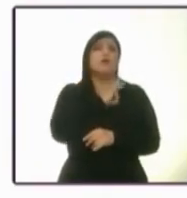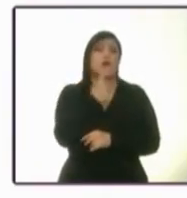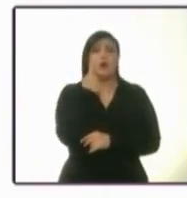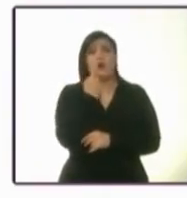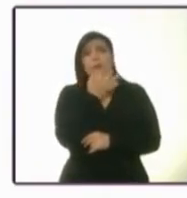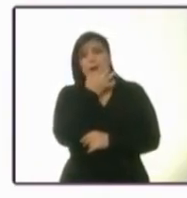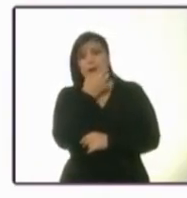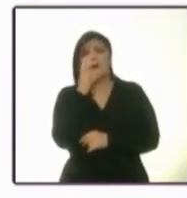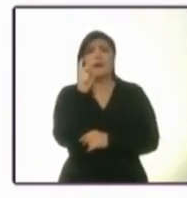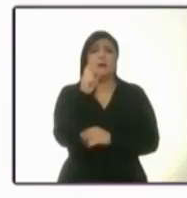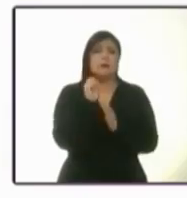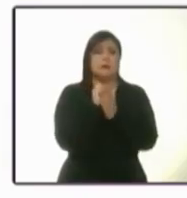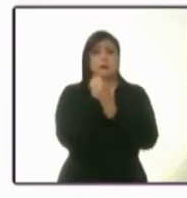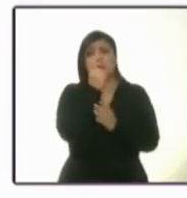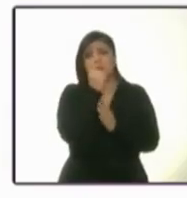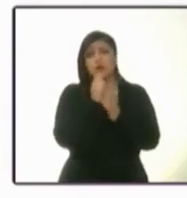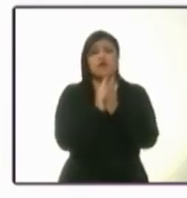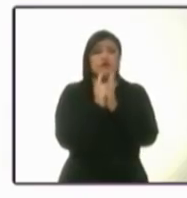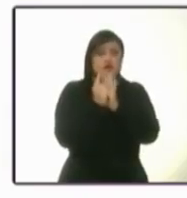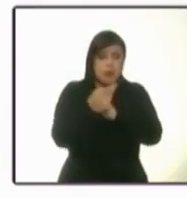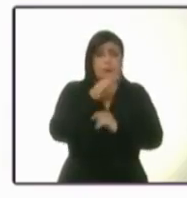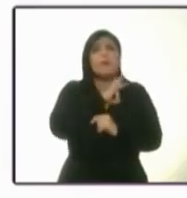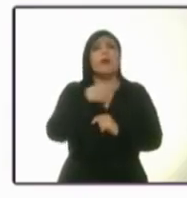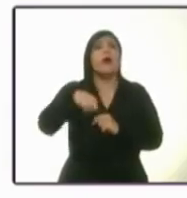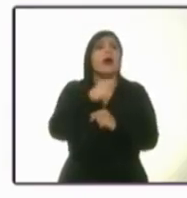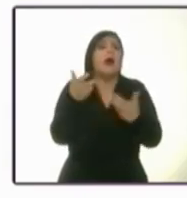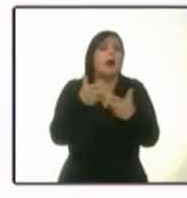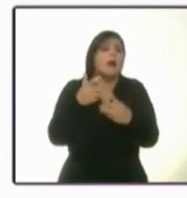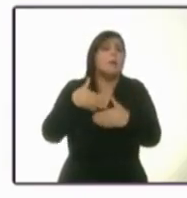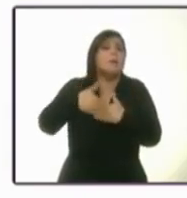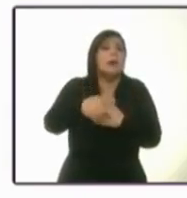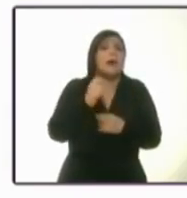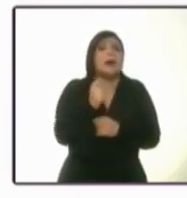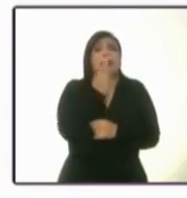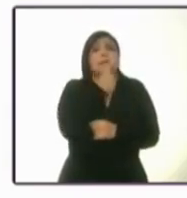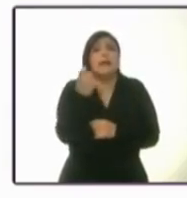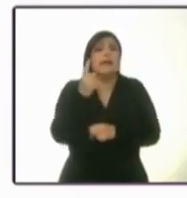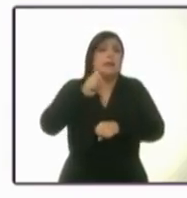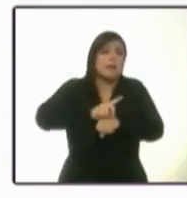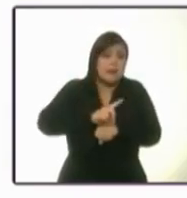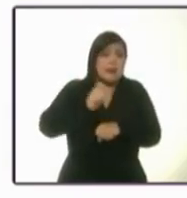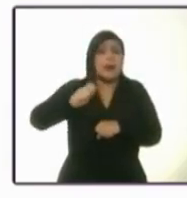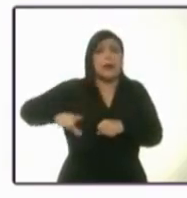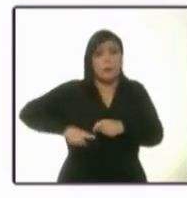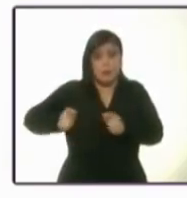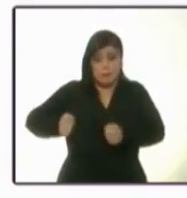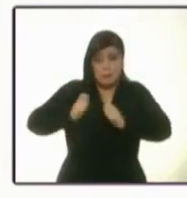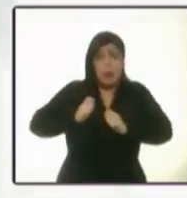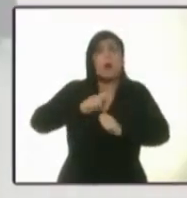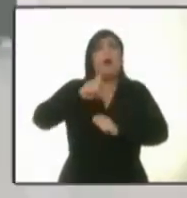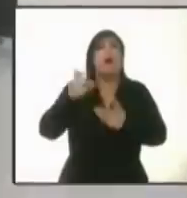con 30 segundos para indicar qué acciones realizará en sus primeros 100 días de gobierno.